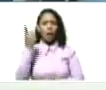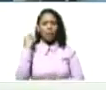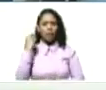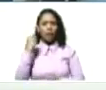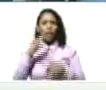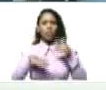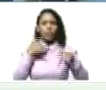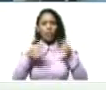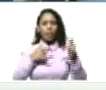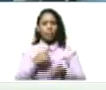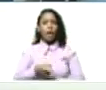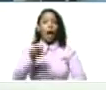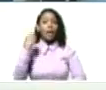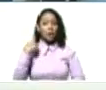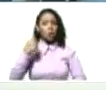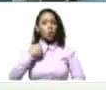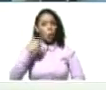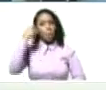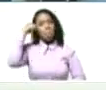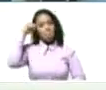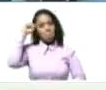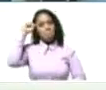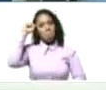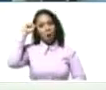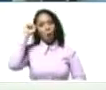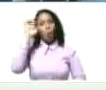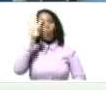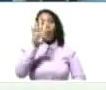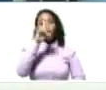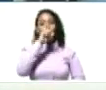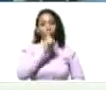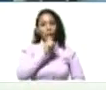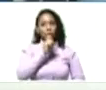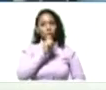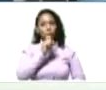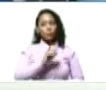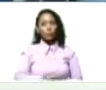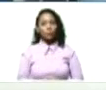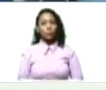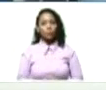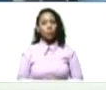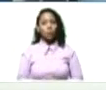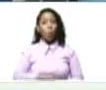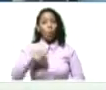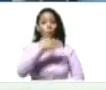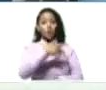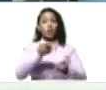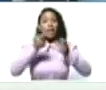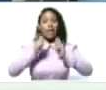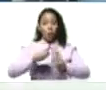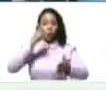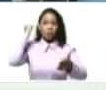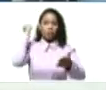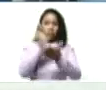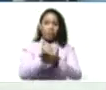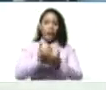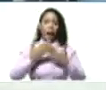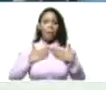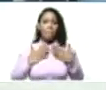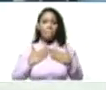Ayer estuve recordando los cuatro años cuando intentaron asesinarme.